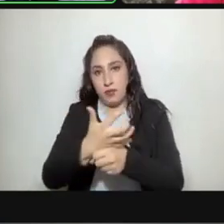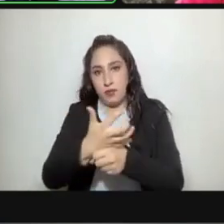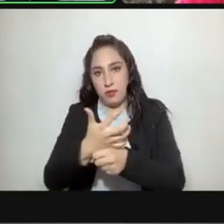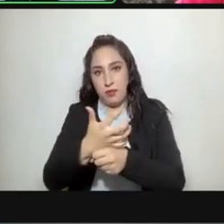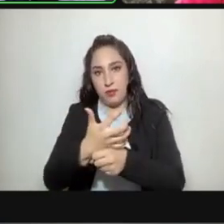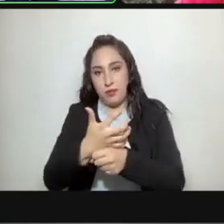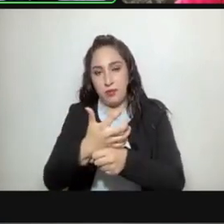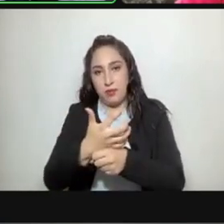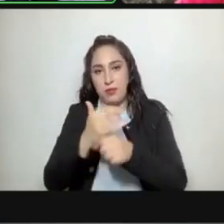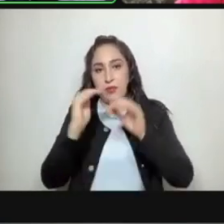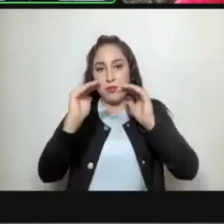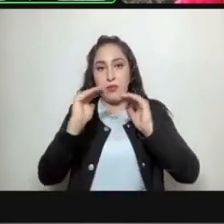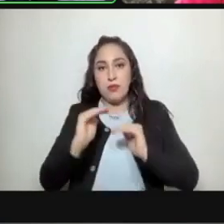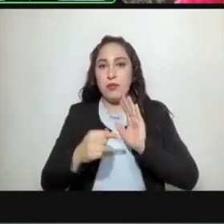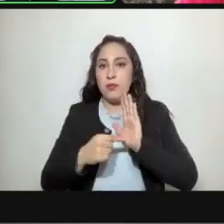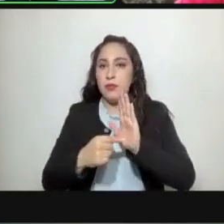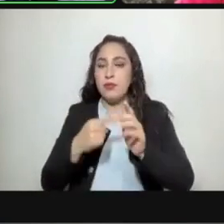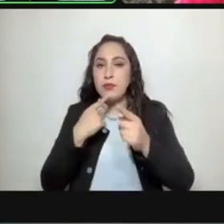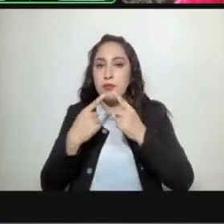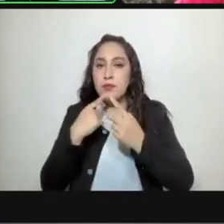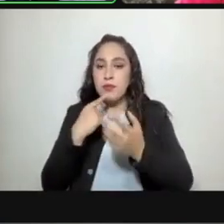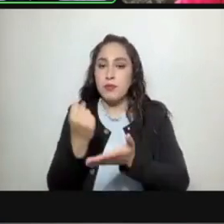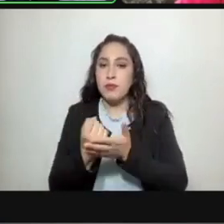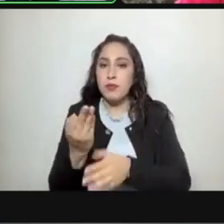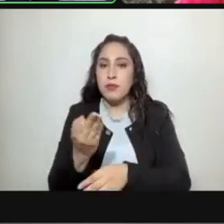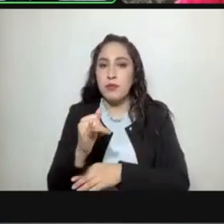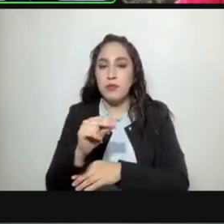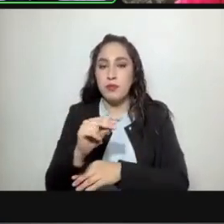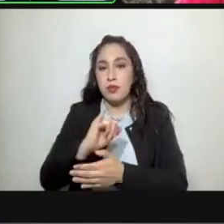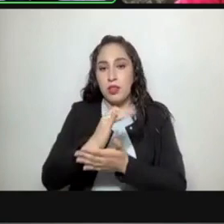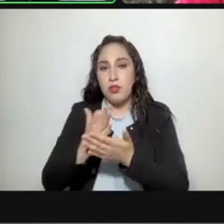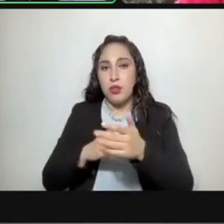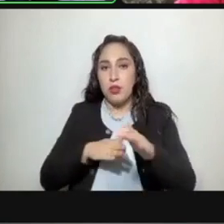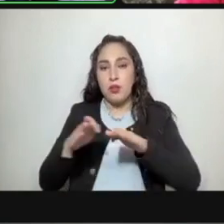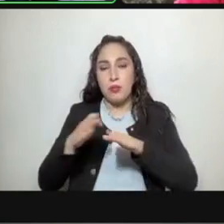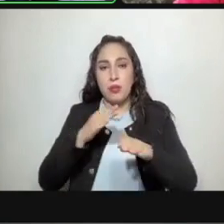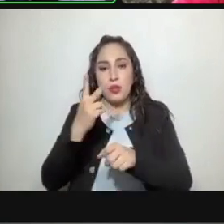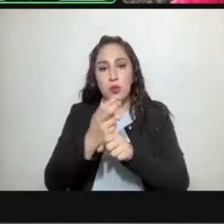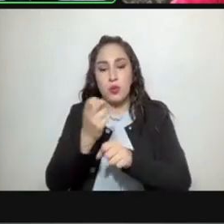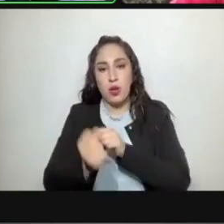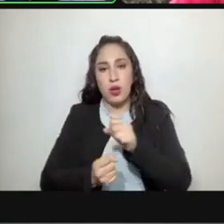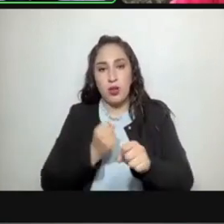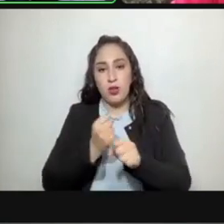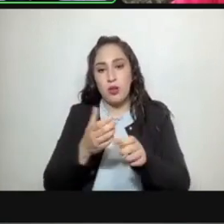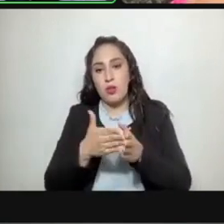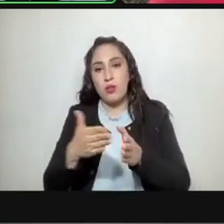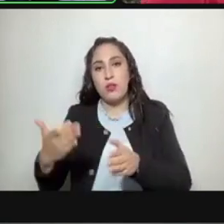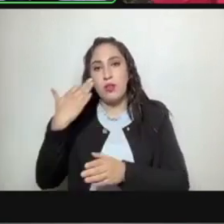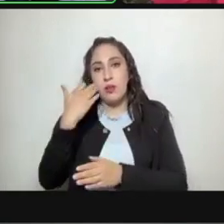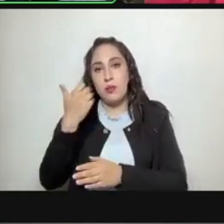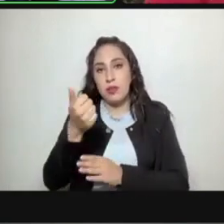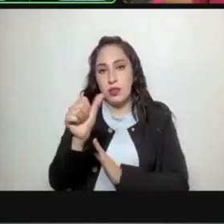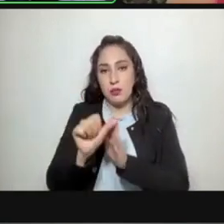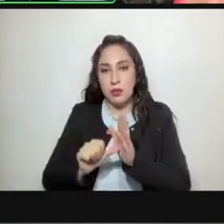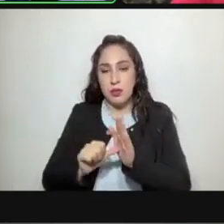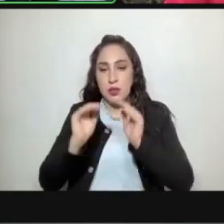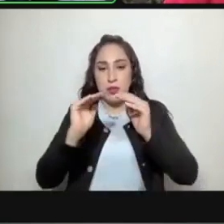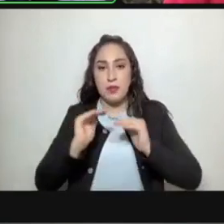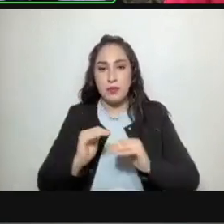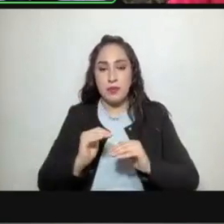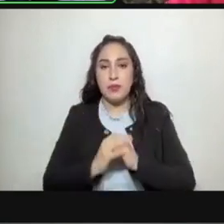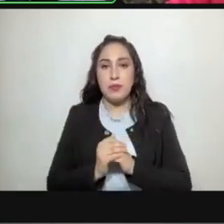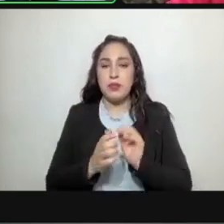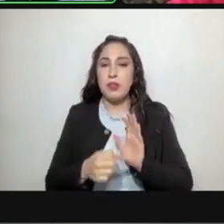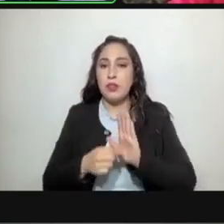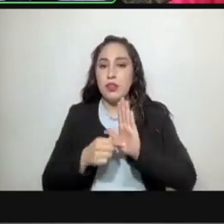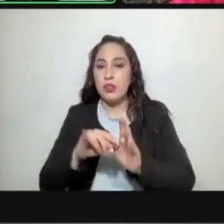Presentación y en sus casos aprobación del informe anual del segundo año legislativo. Presentación y en su caso aprobación